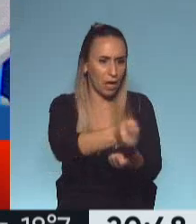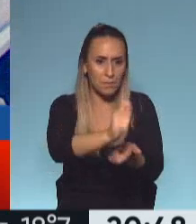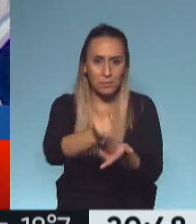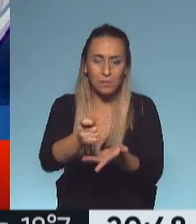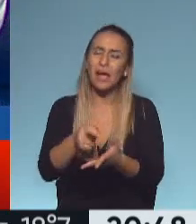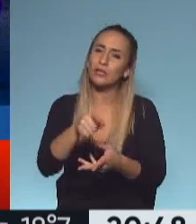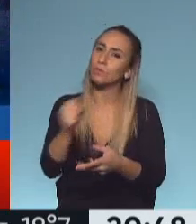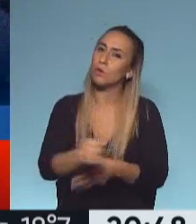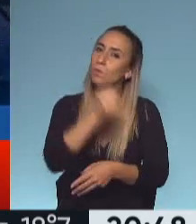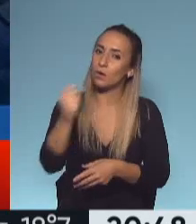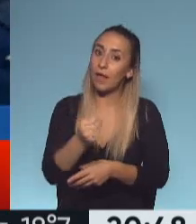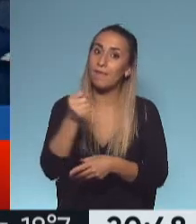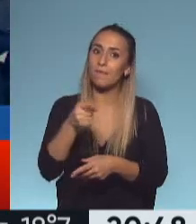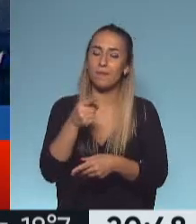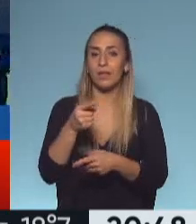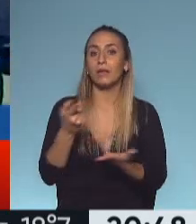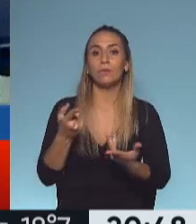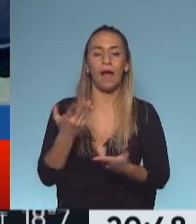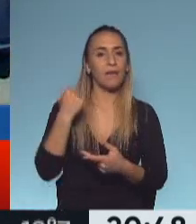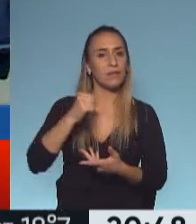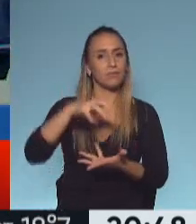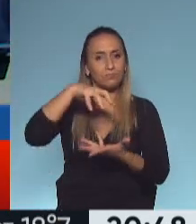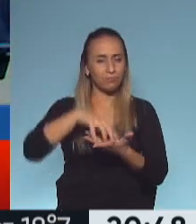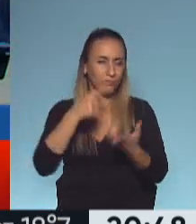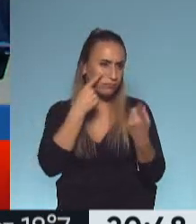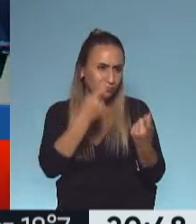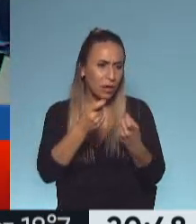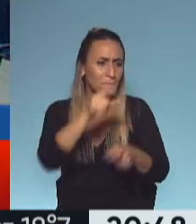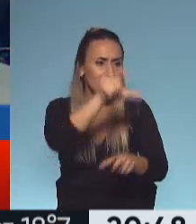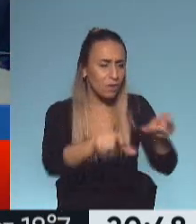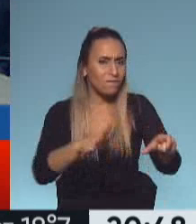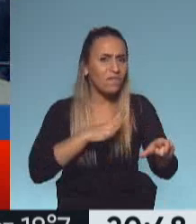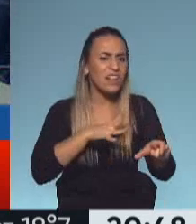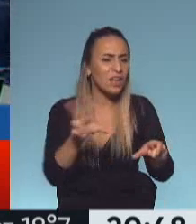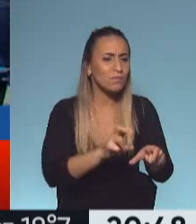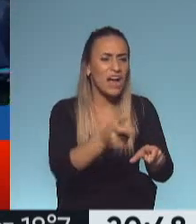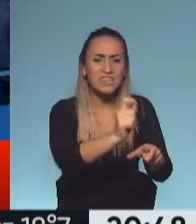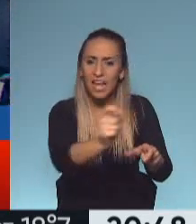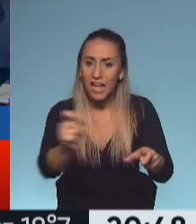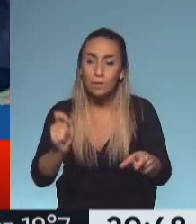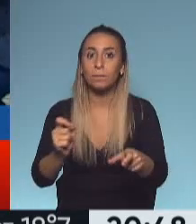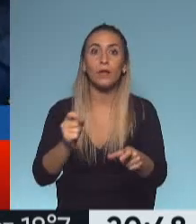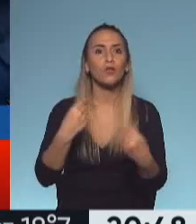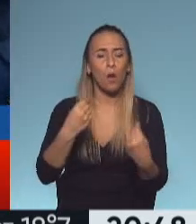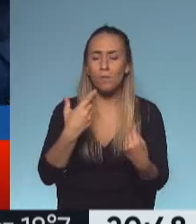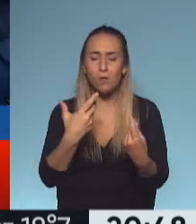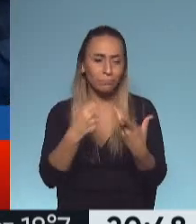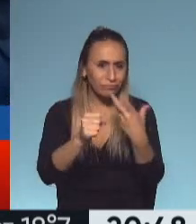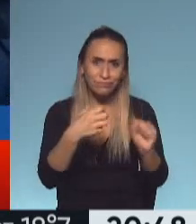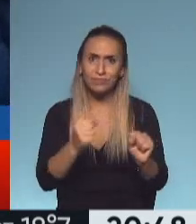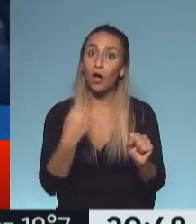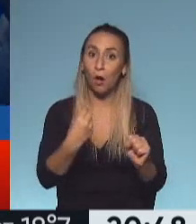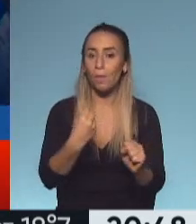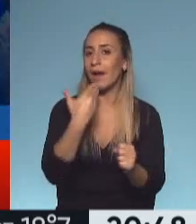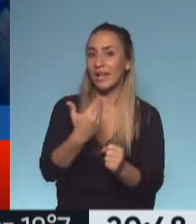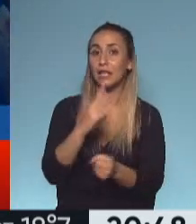pasado, ¿no? Detectar quién no estaba alcanzado por este ingreso estatal a partir de la bancarización y reconocimiento e inclusión de